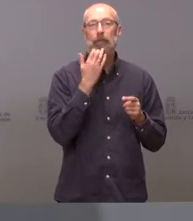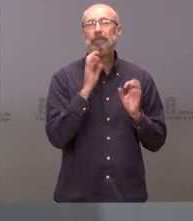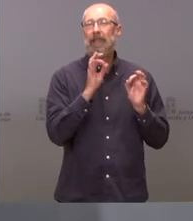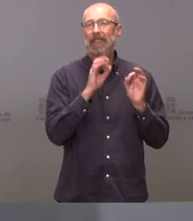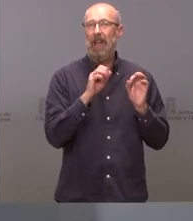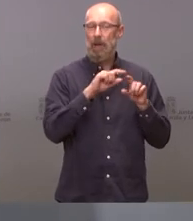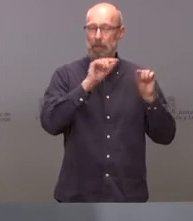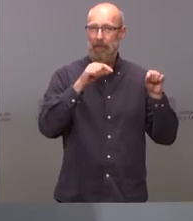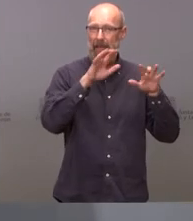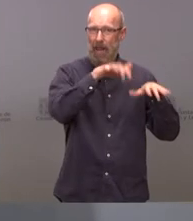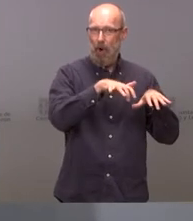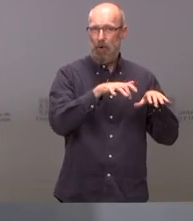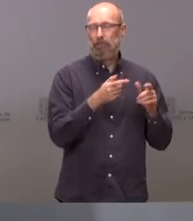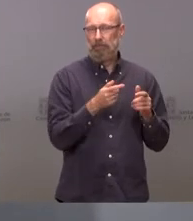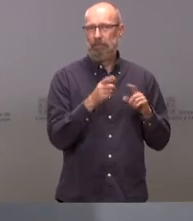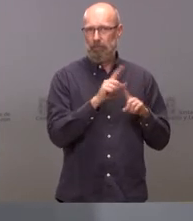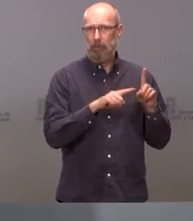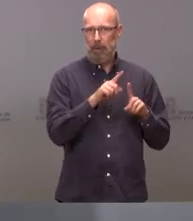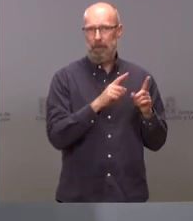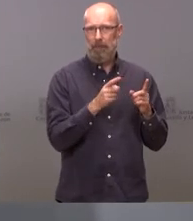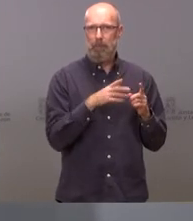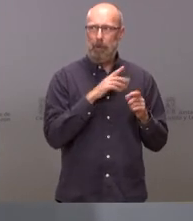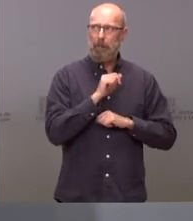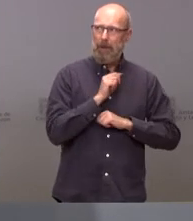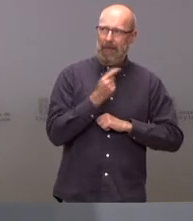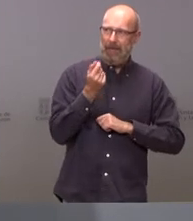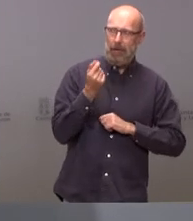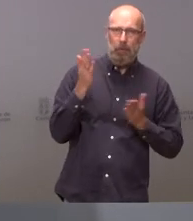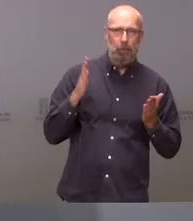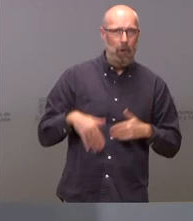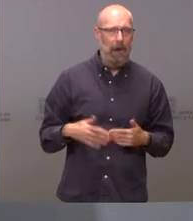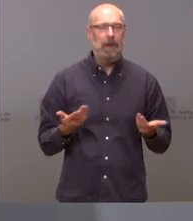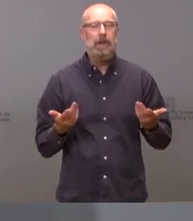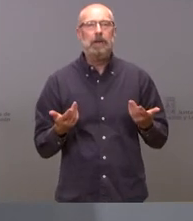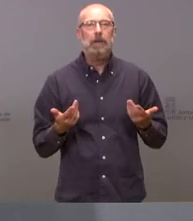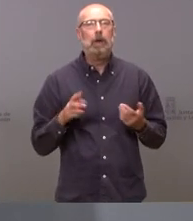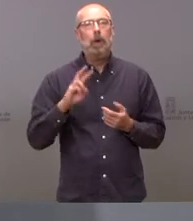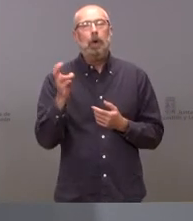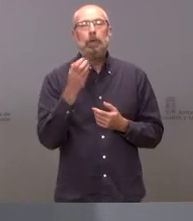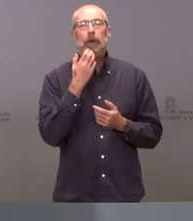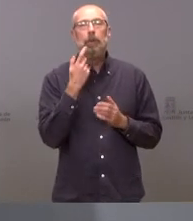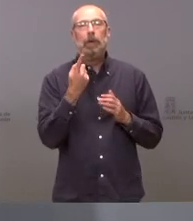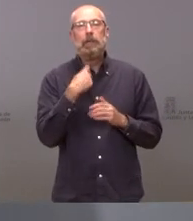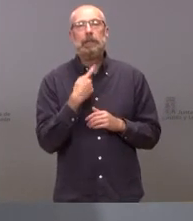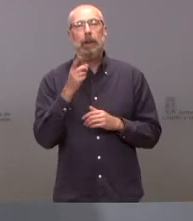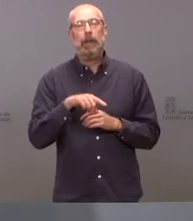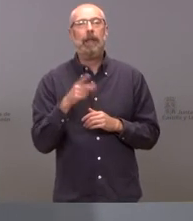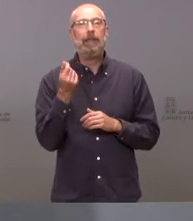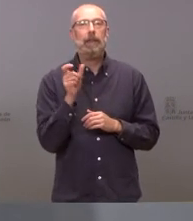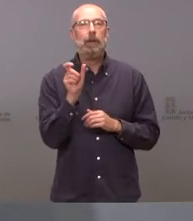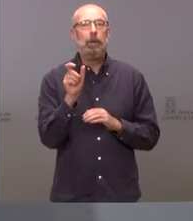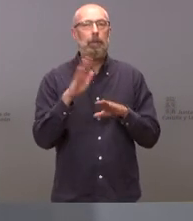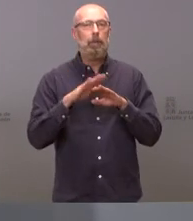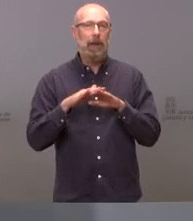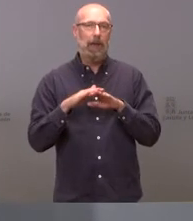León donde había grandes expectativas la ausencia de una partida para la ciudad de la